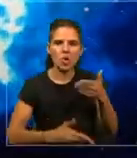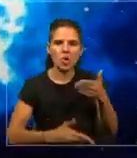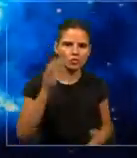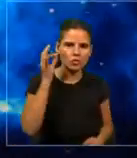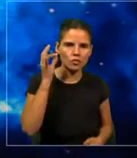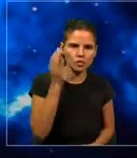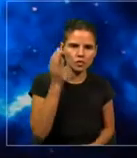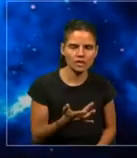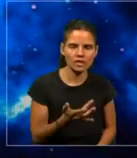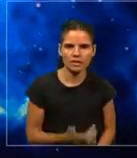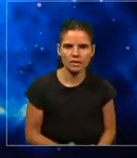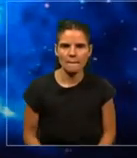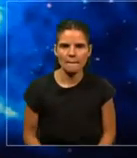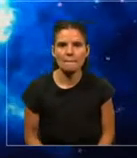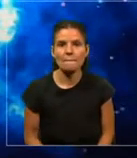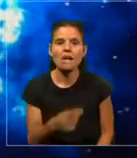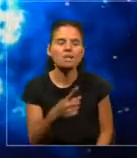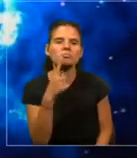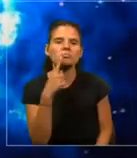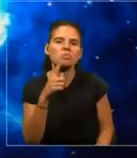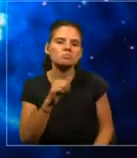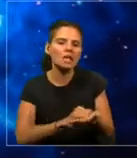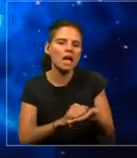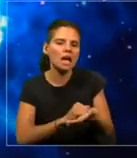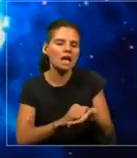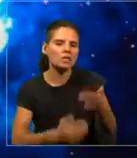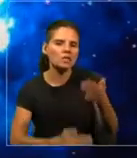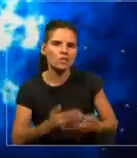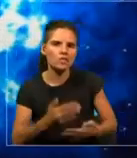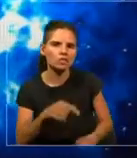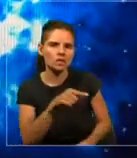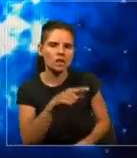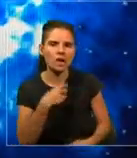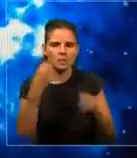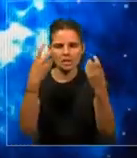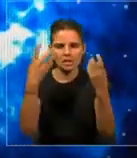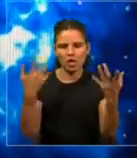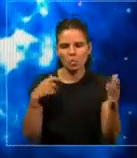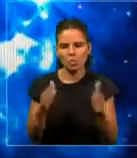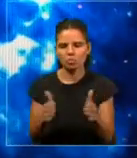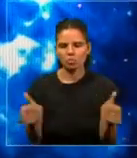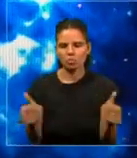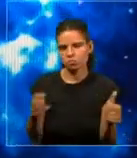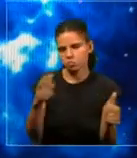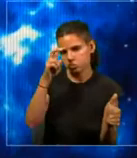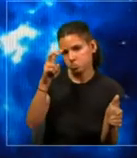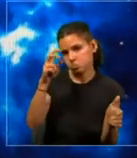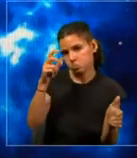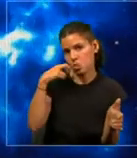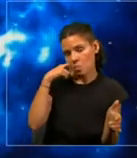una nana robótica que aprende a cuidar bebés humanos. O sea,